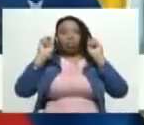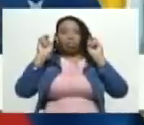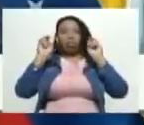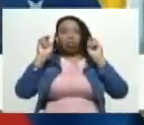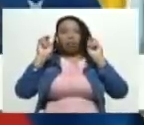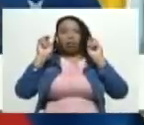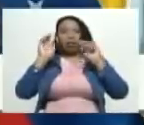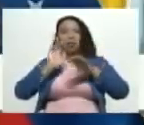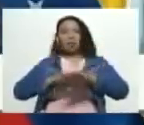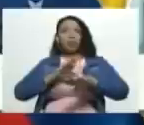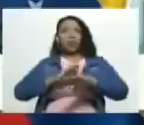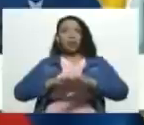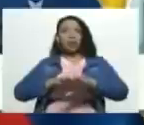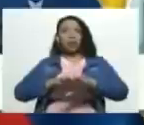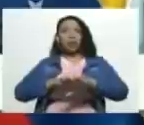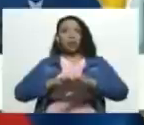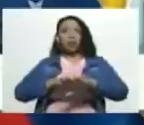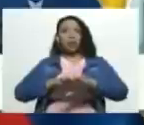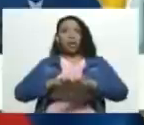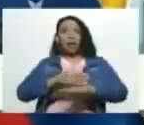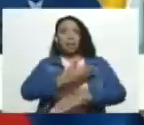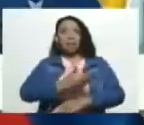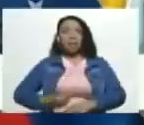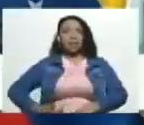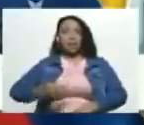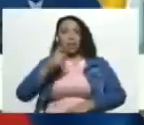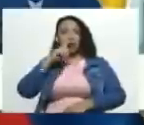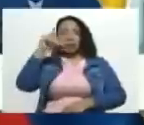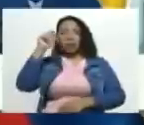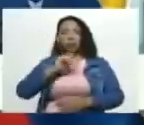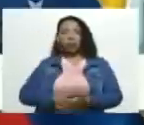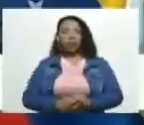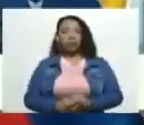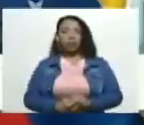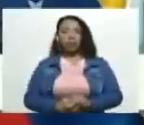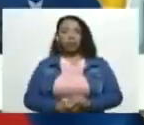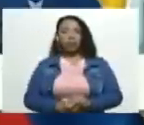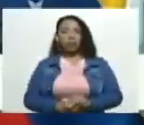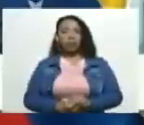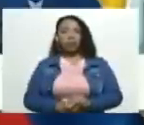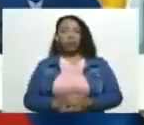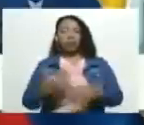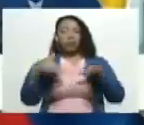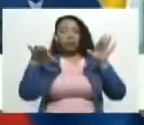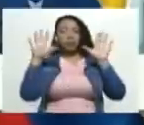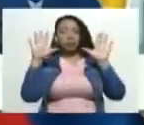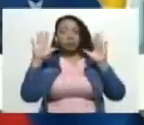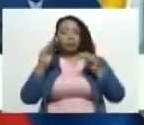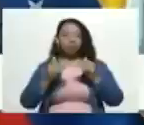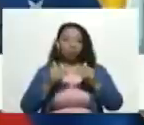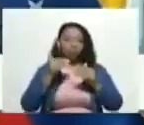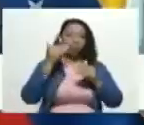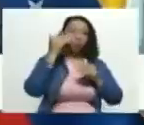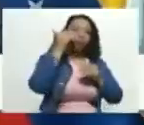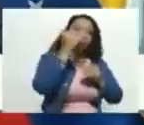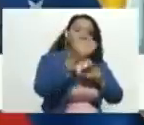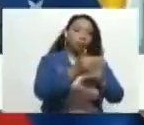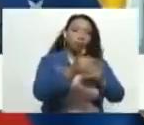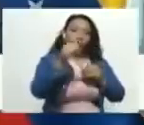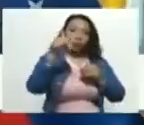jefe de Estado, presidente Nicolás Maduro. Sin embargo, posteriormente esta